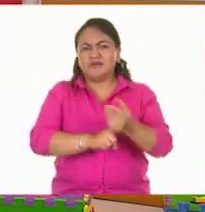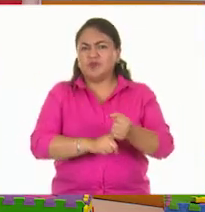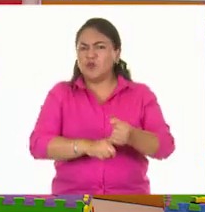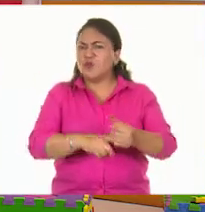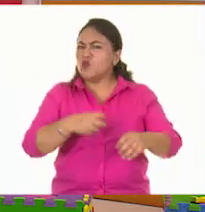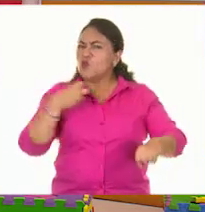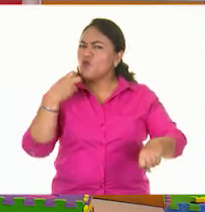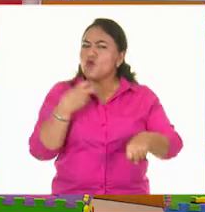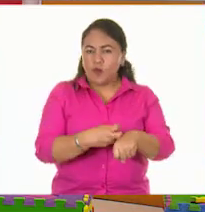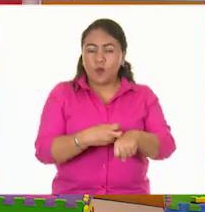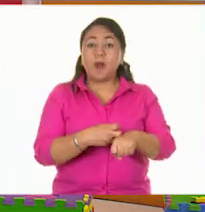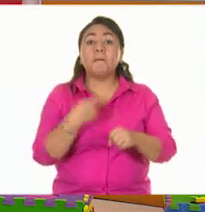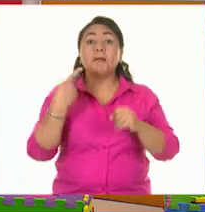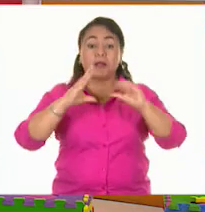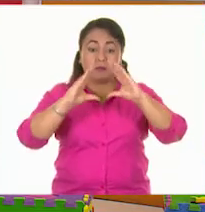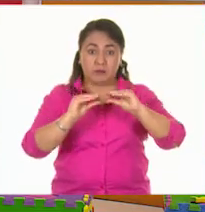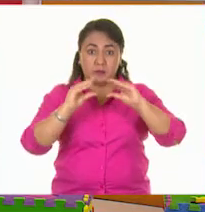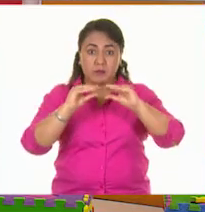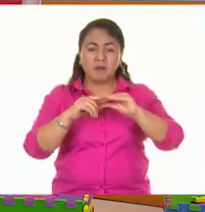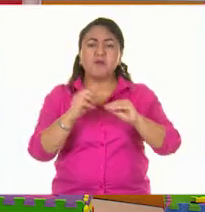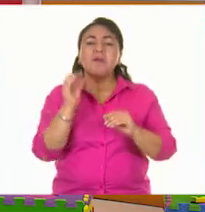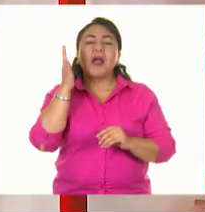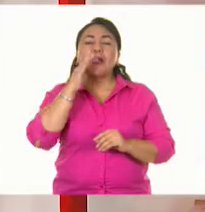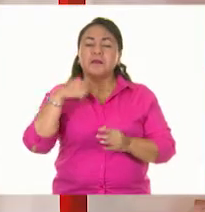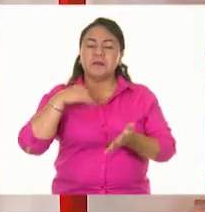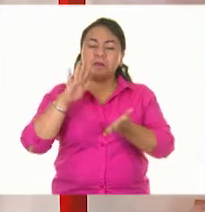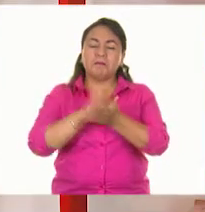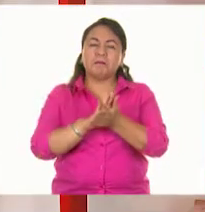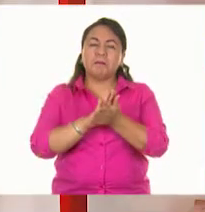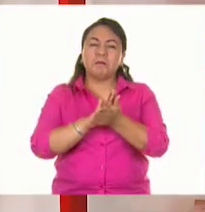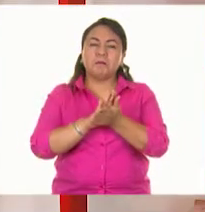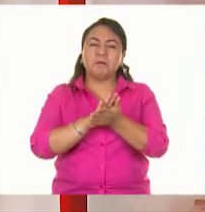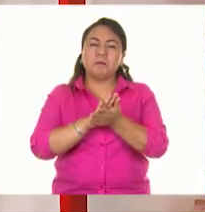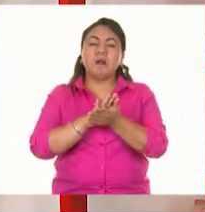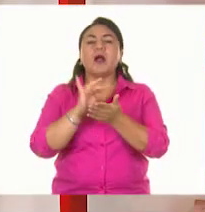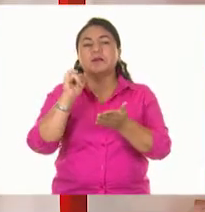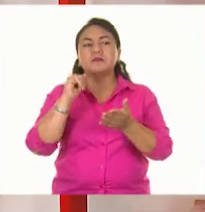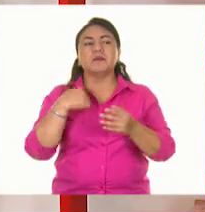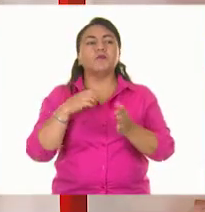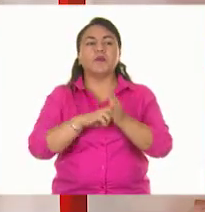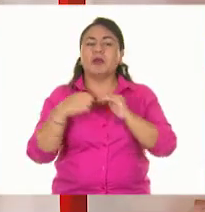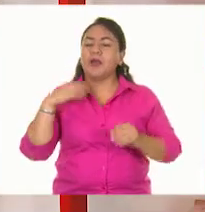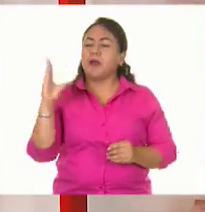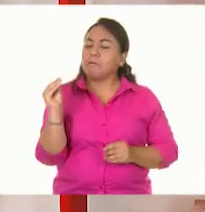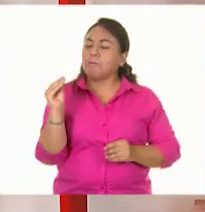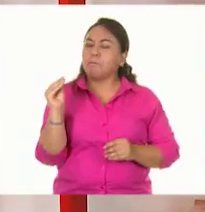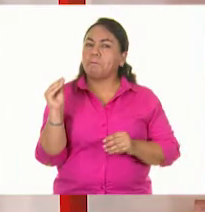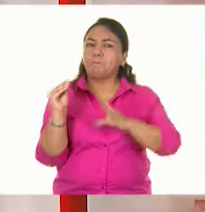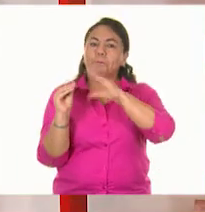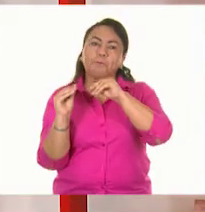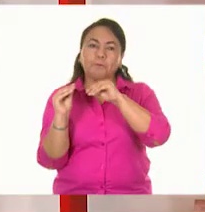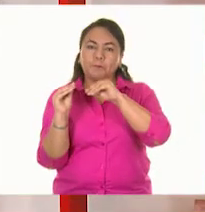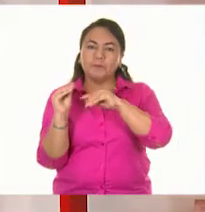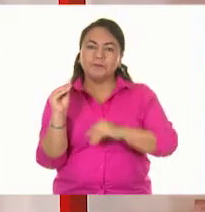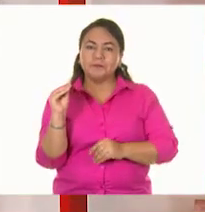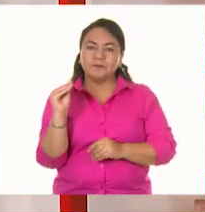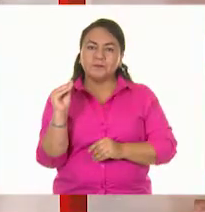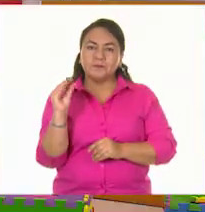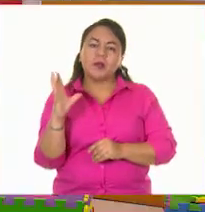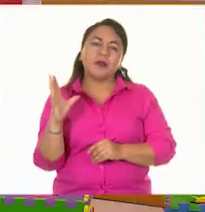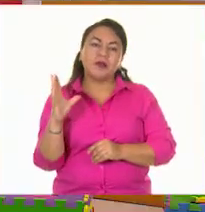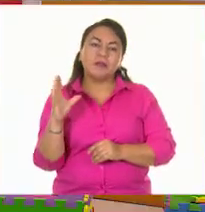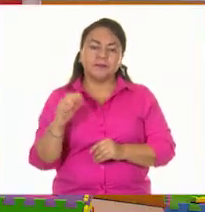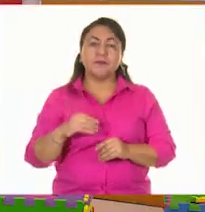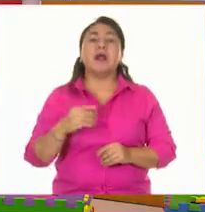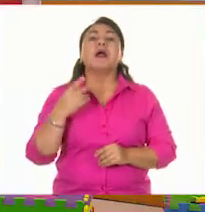esponja ¿le podríamos aplicar poquita fuerza y se deformaría, Alexia? Sí, a la esponja le hacemos tantito así y se apachurra. Muy bien. Eso